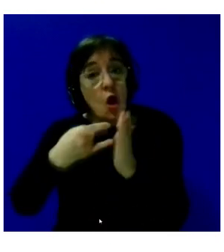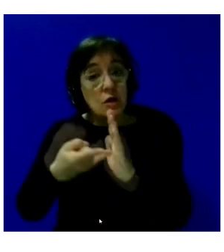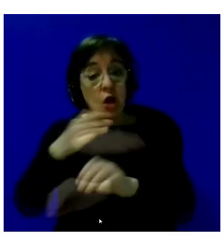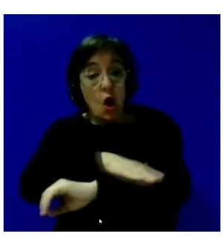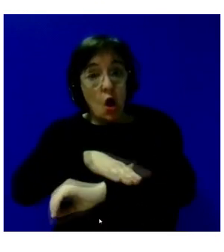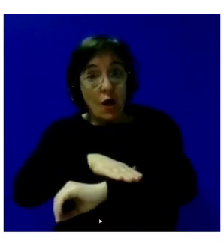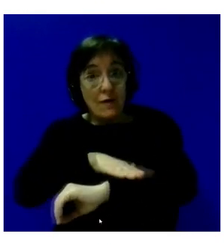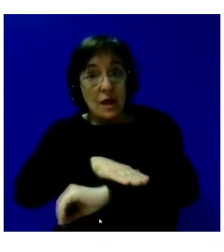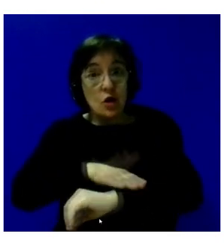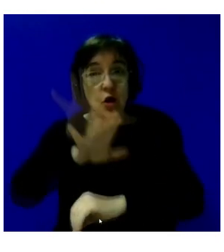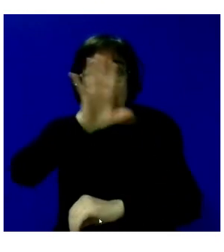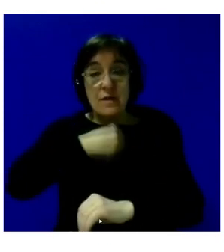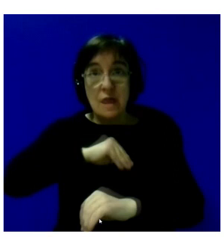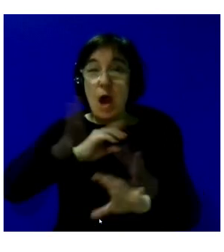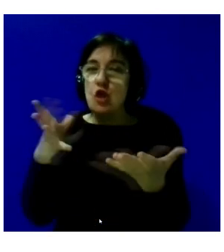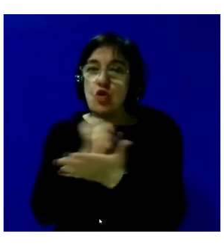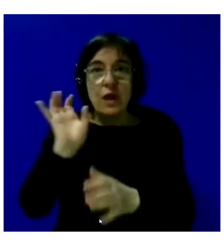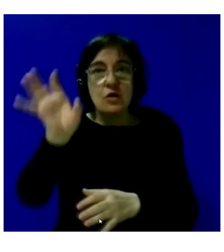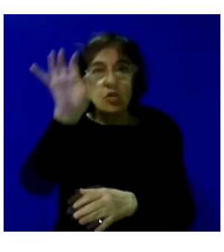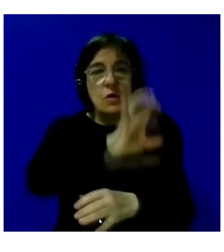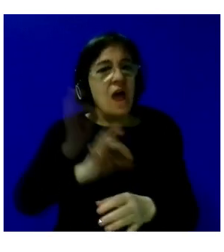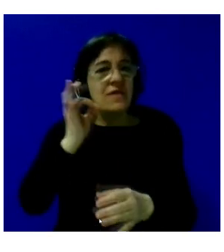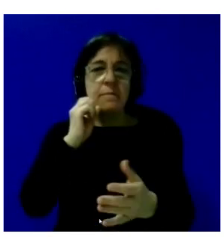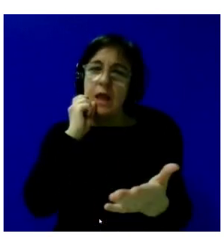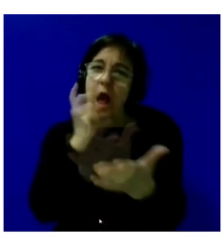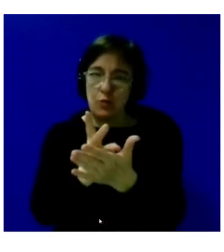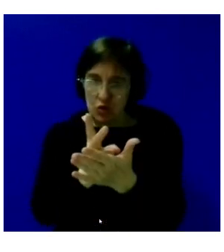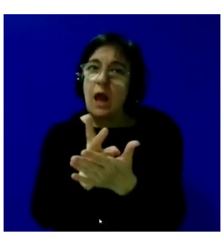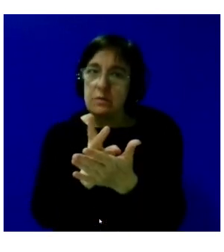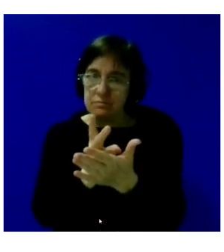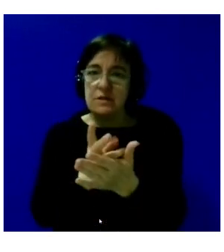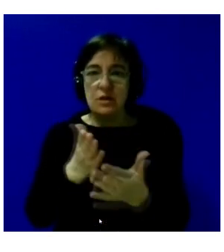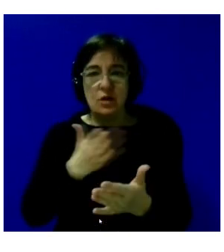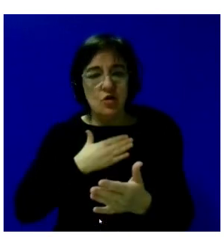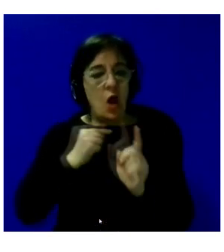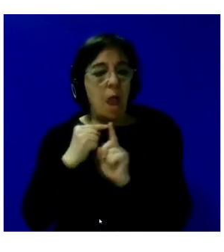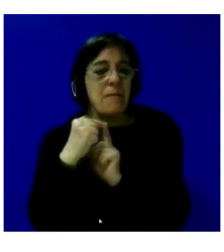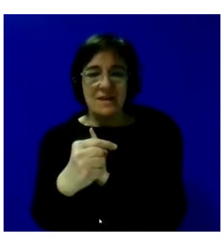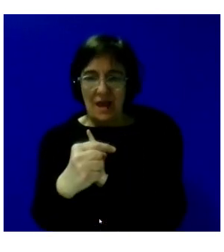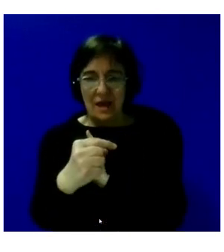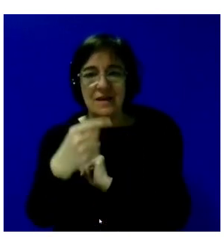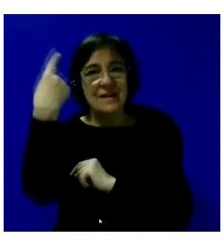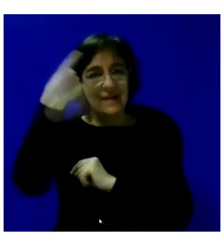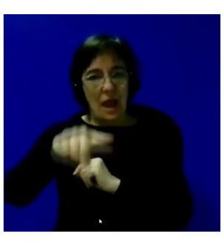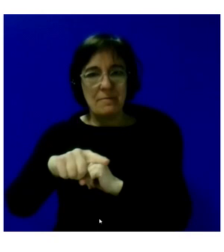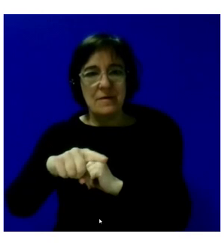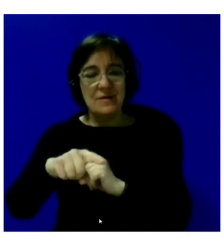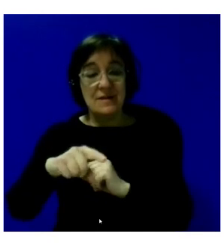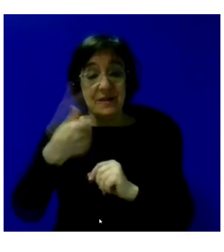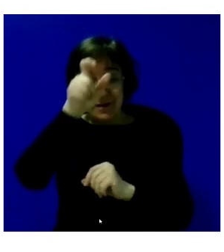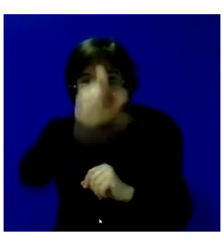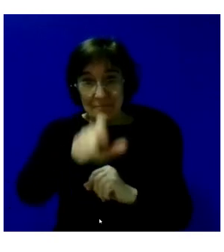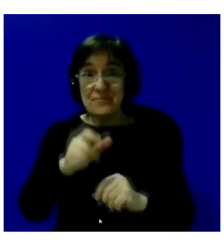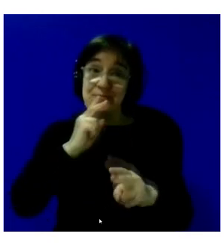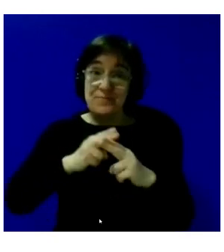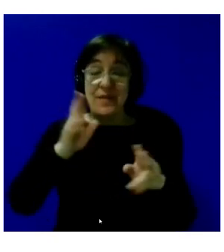Gobierno de España, que todas las comunidades tienen que apostar por él. Y ese es nuestro mensaje. Sabemos que tenemos a Ángel Luis Ortiz y